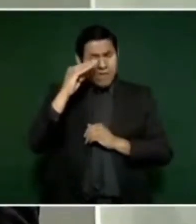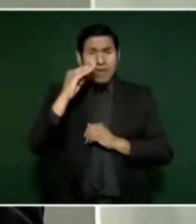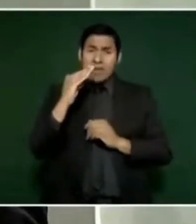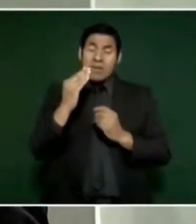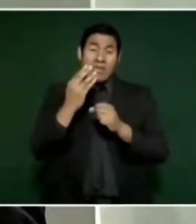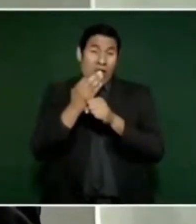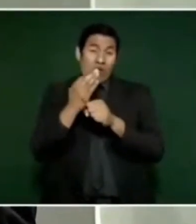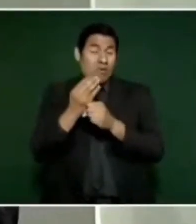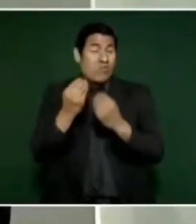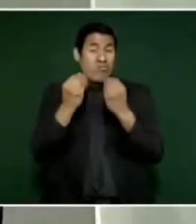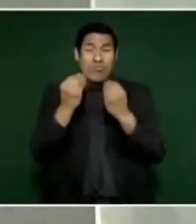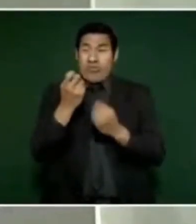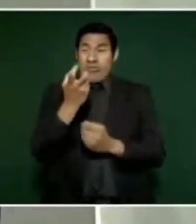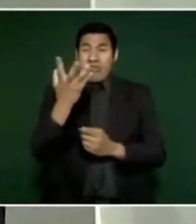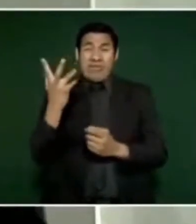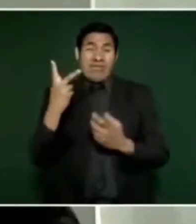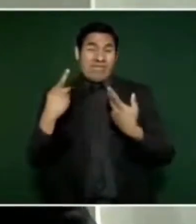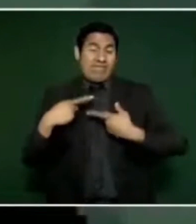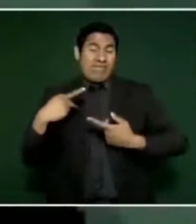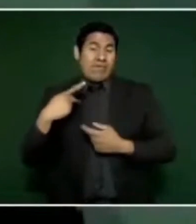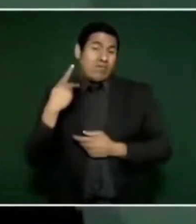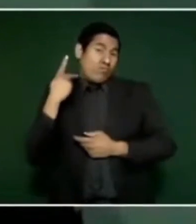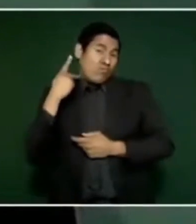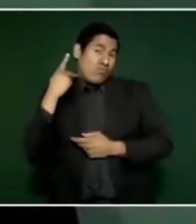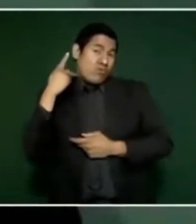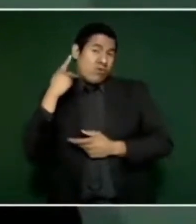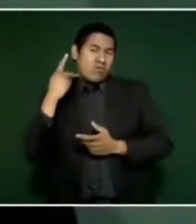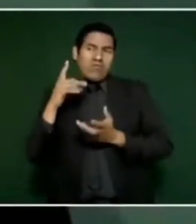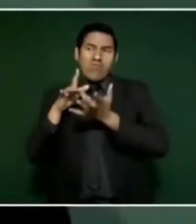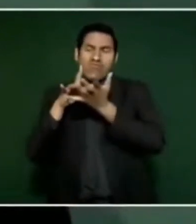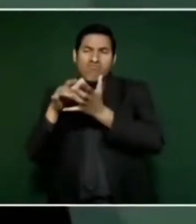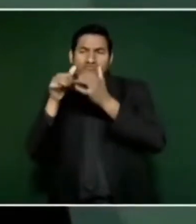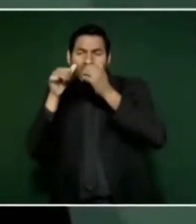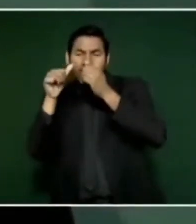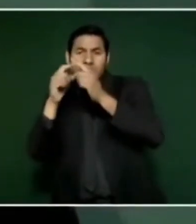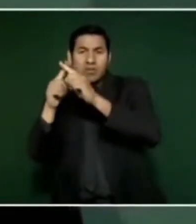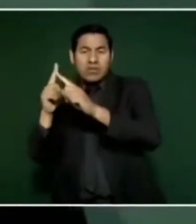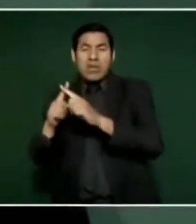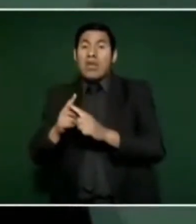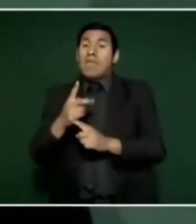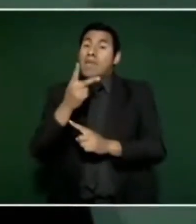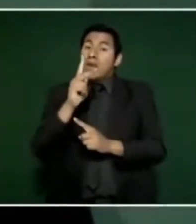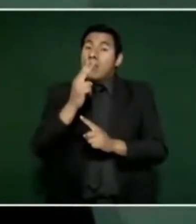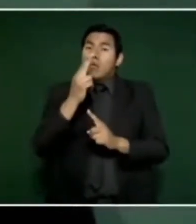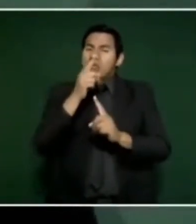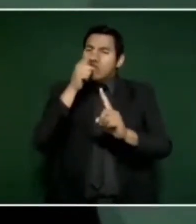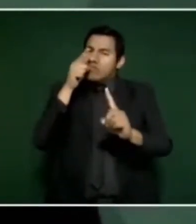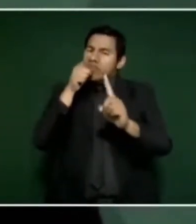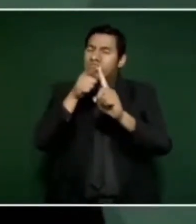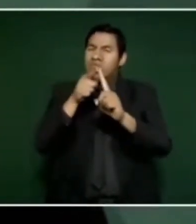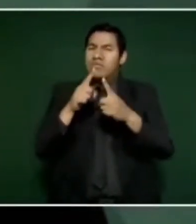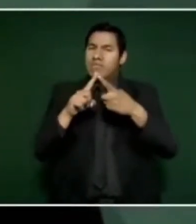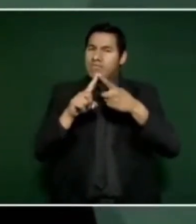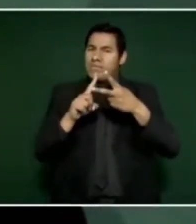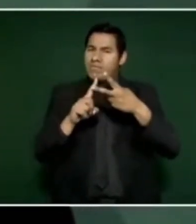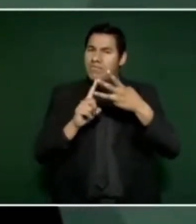en tres cosas. Primero,